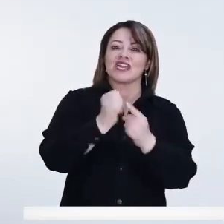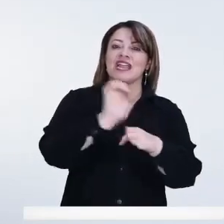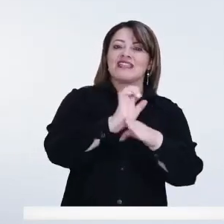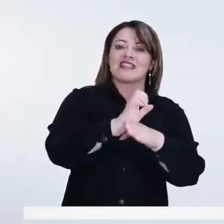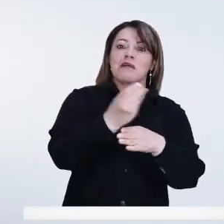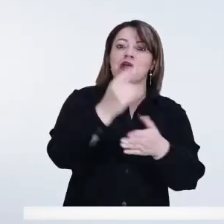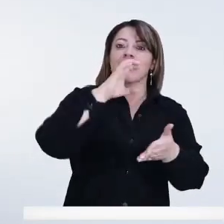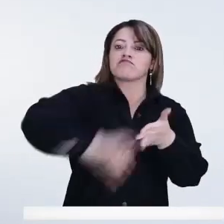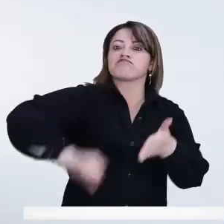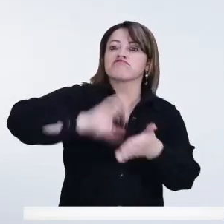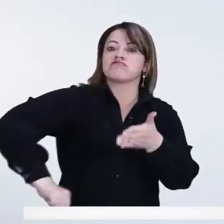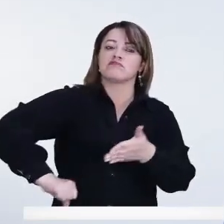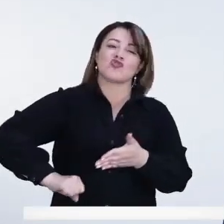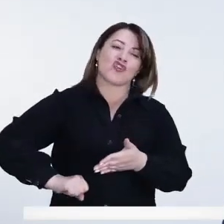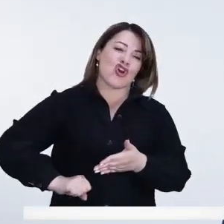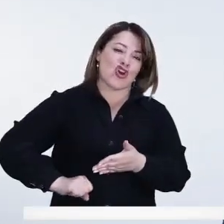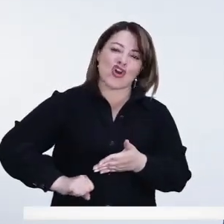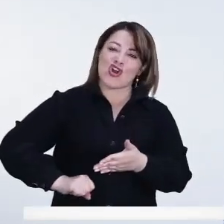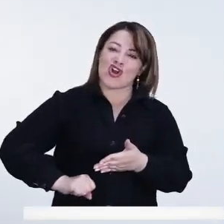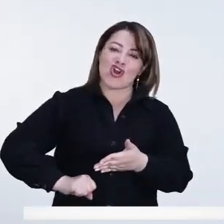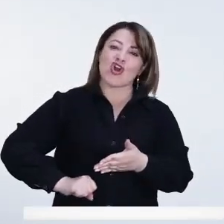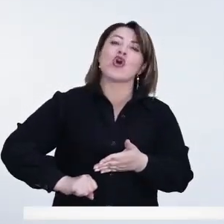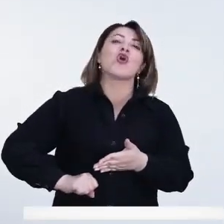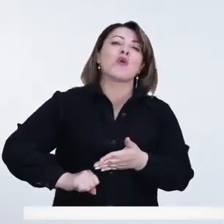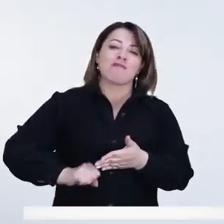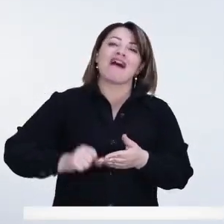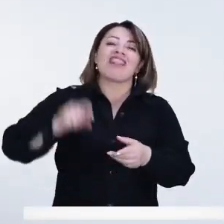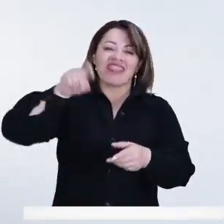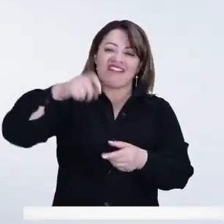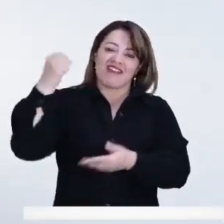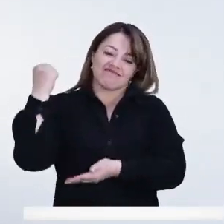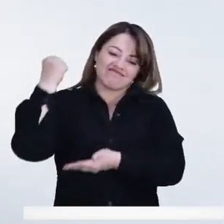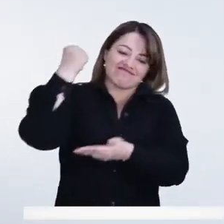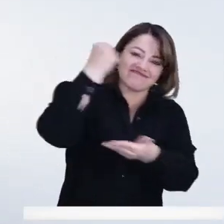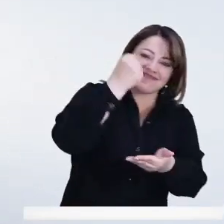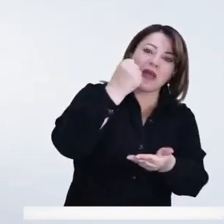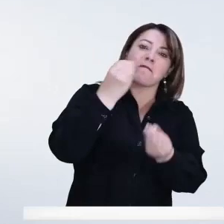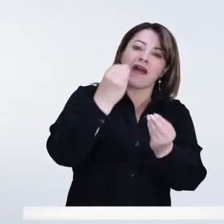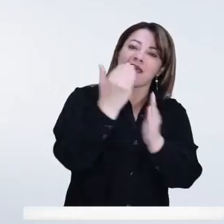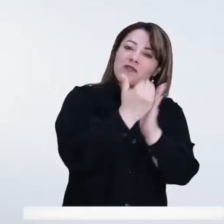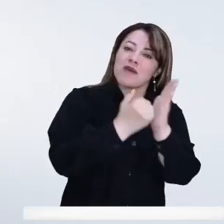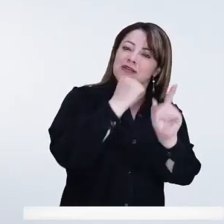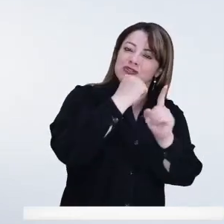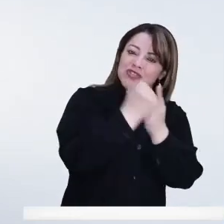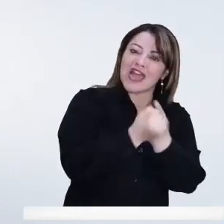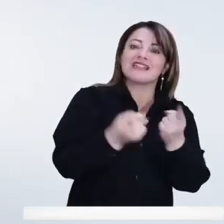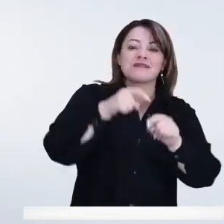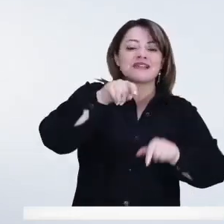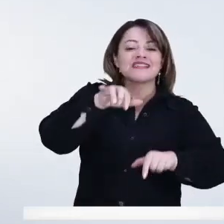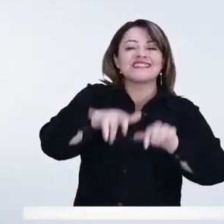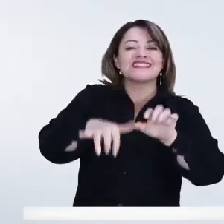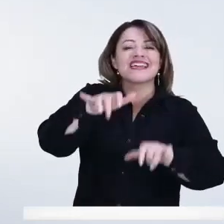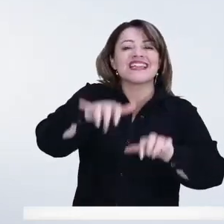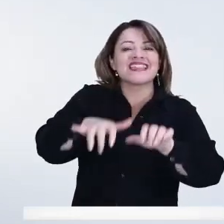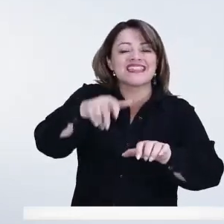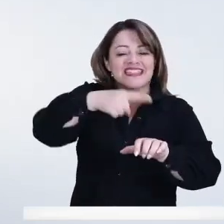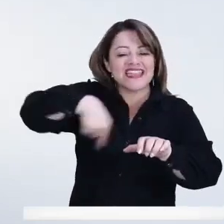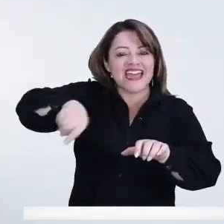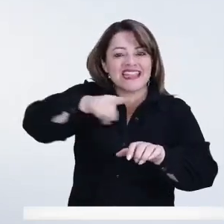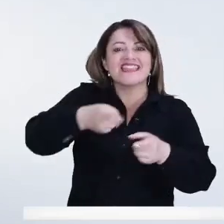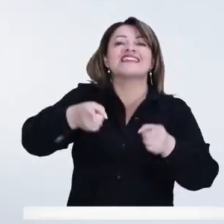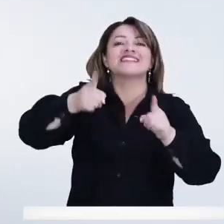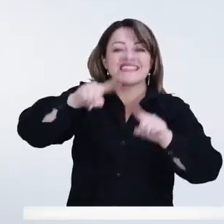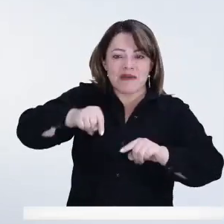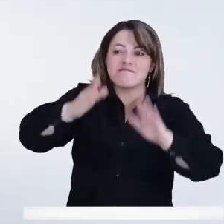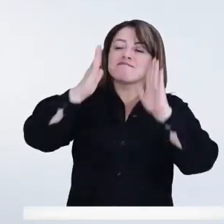social es un exabrupto porque se necesita fortalecer programas sociales, hay que fortalecer las secretarías